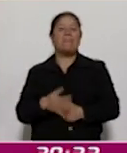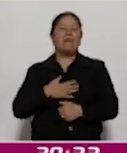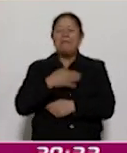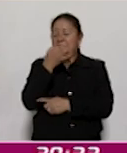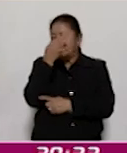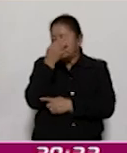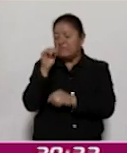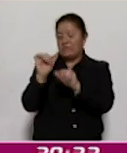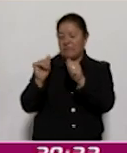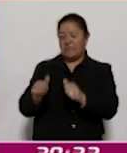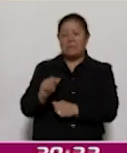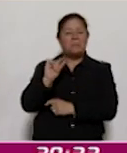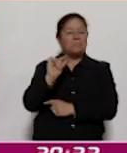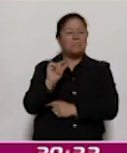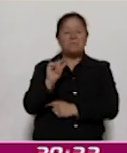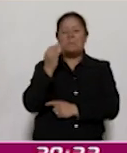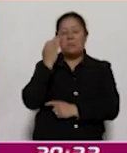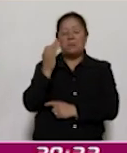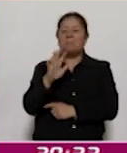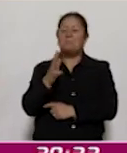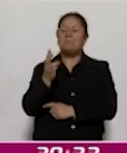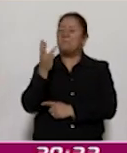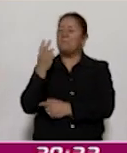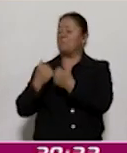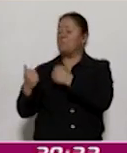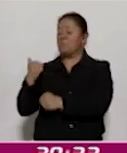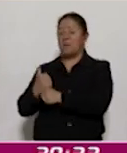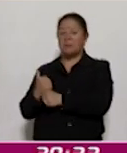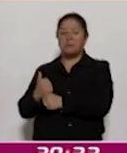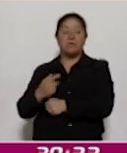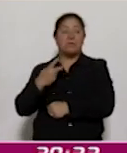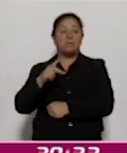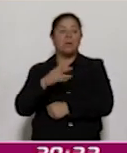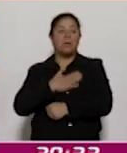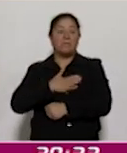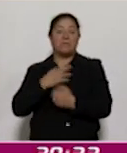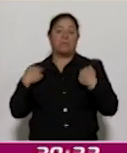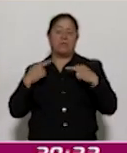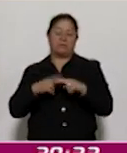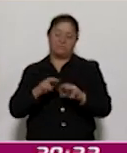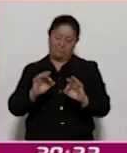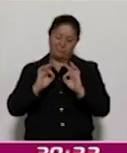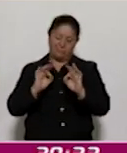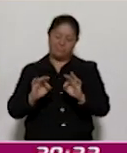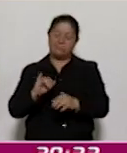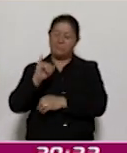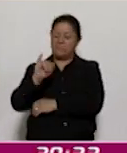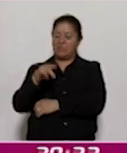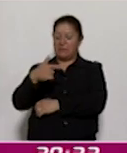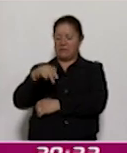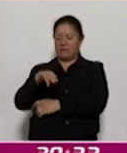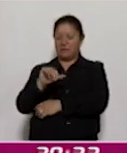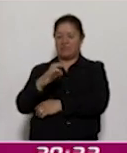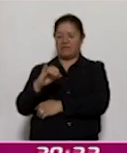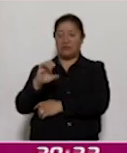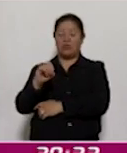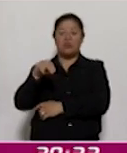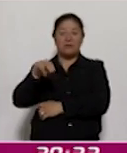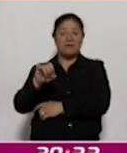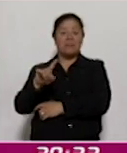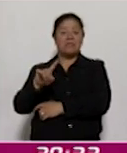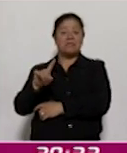artesanía, aproximadamente de tres años, pero bueno, tengo un buen maestro, el maestro Ignacio Netsagualcóyotl. Pues